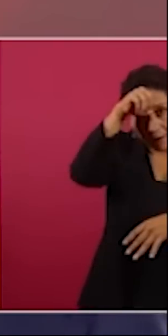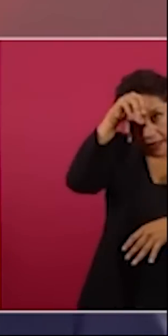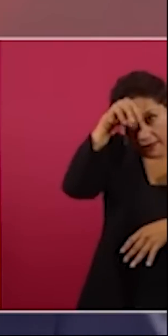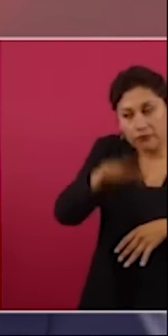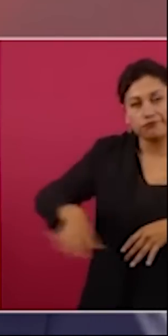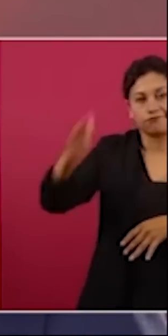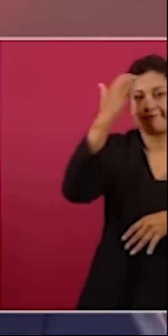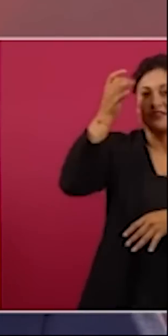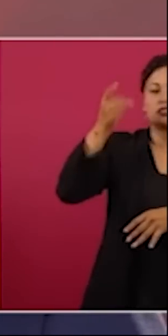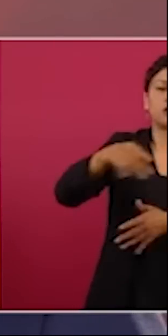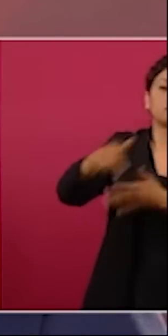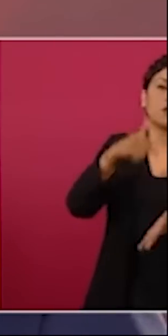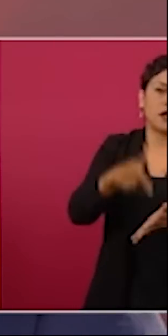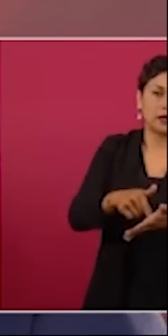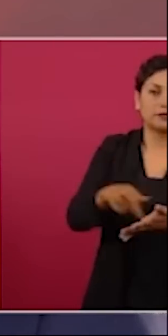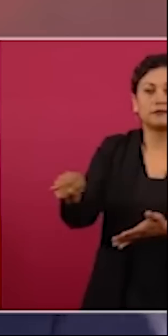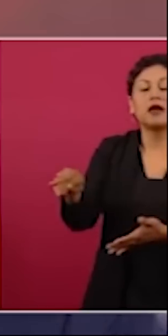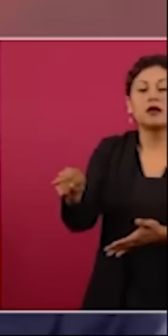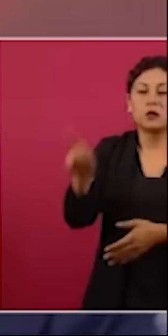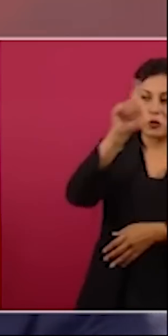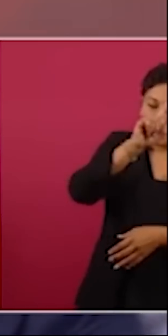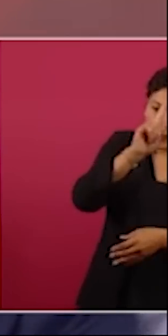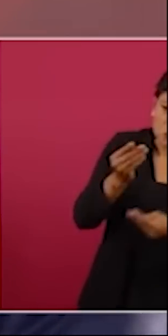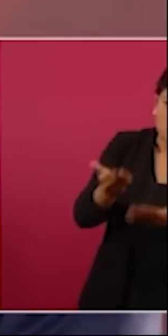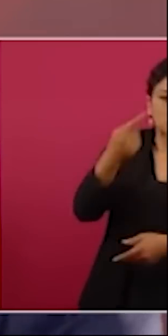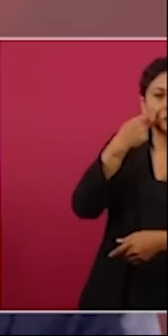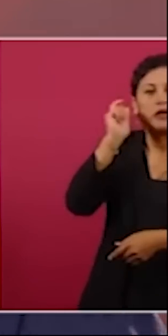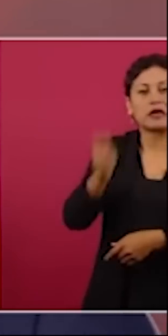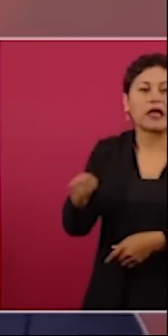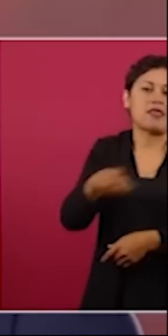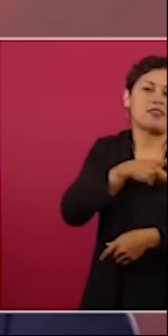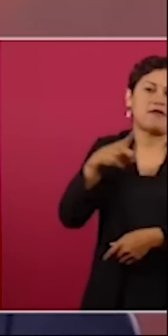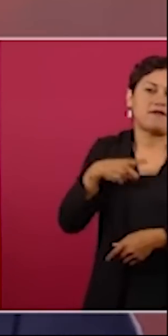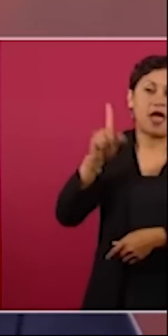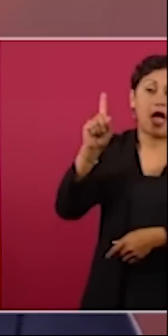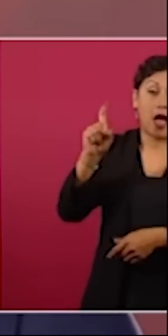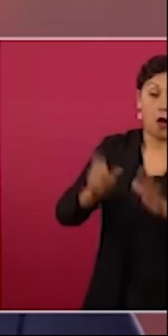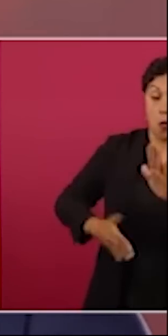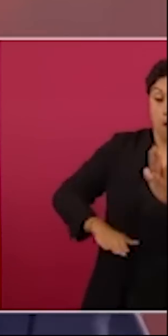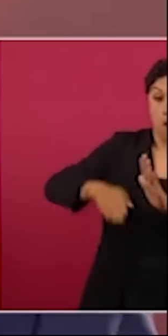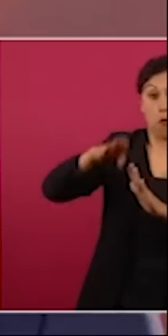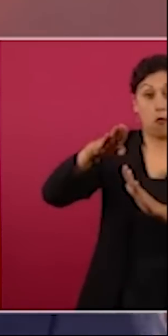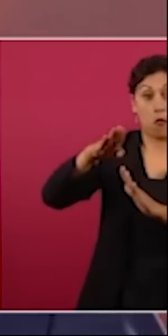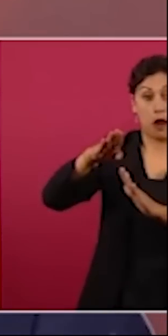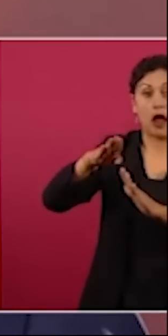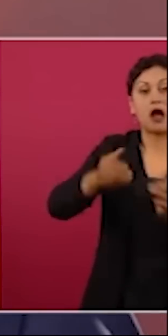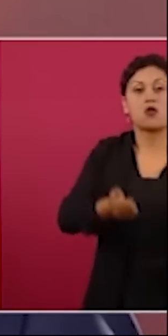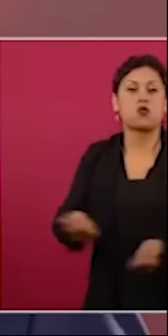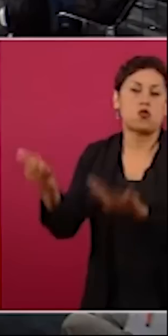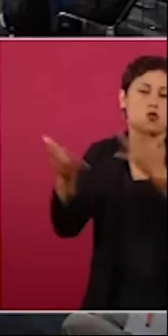recomiendan pues que lo que había que hacer era extraer el agua para salvar